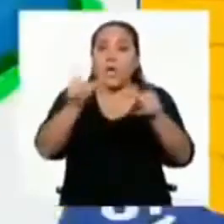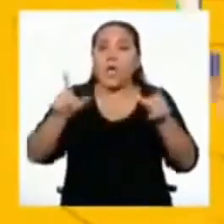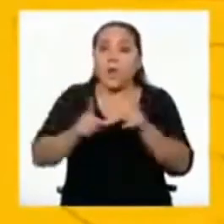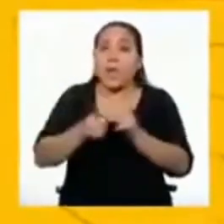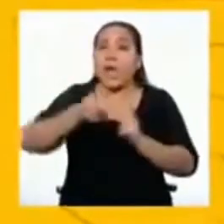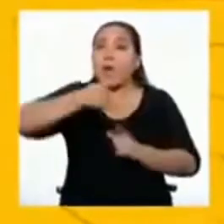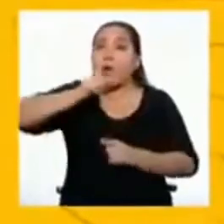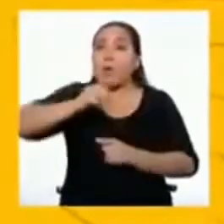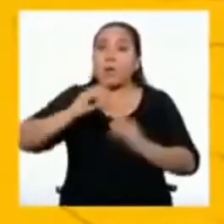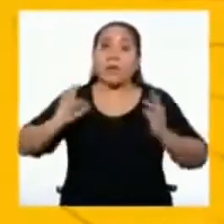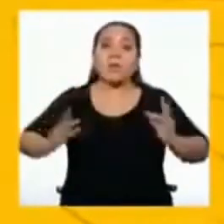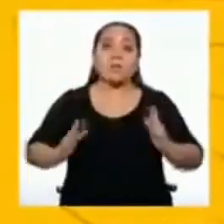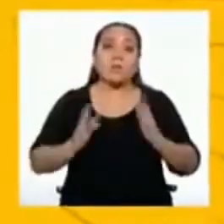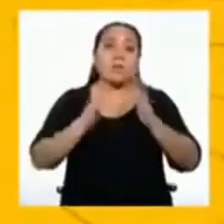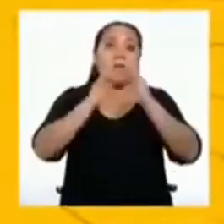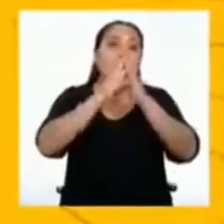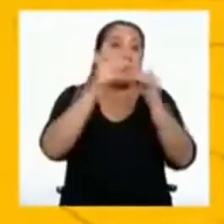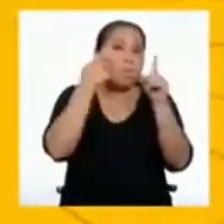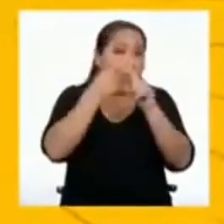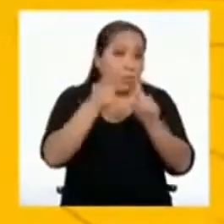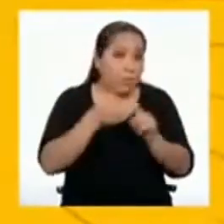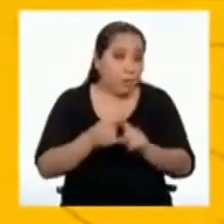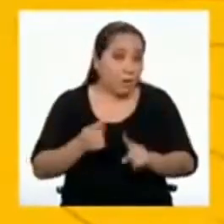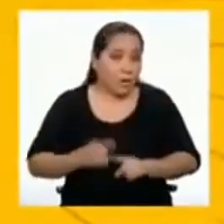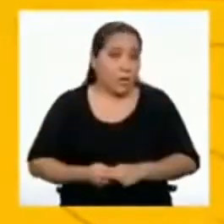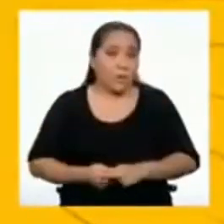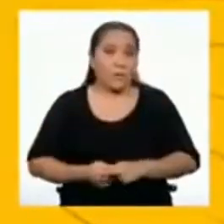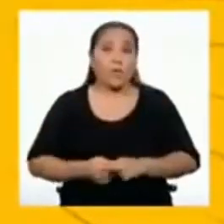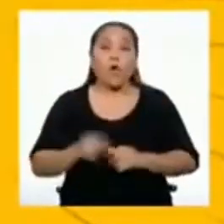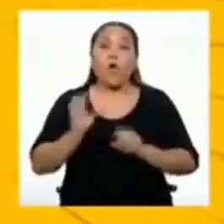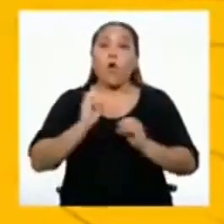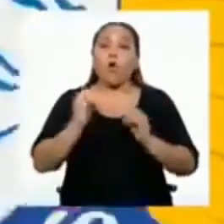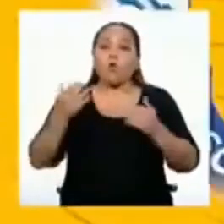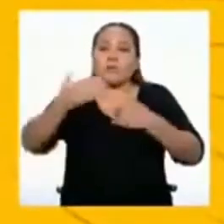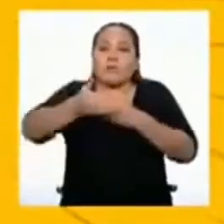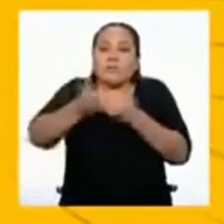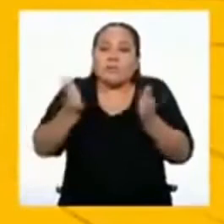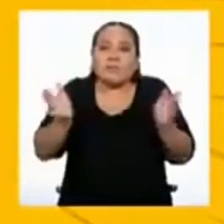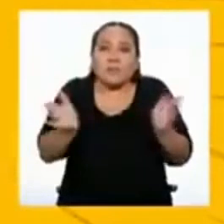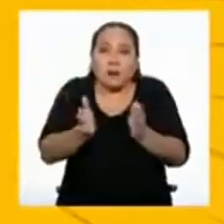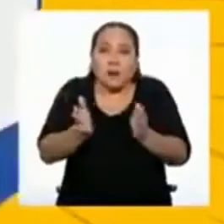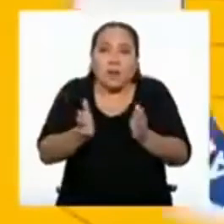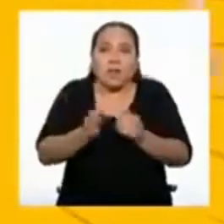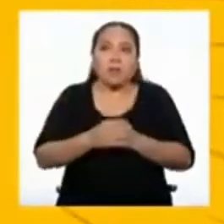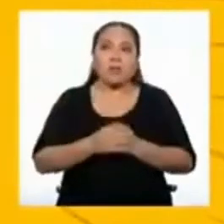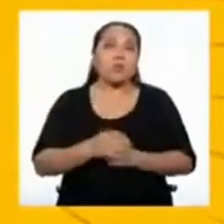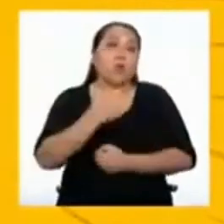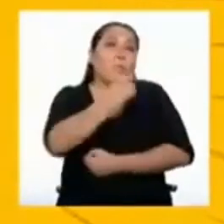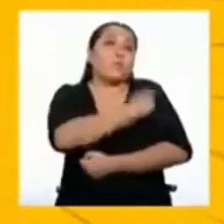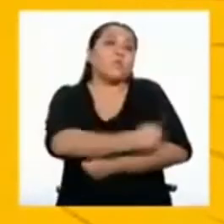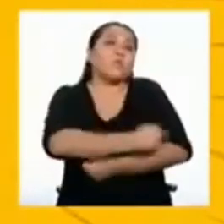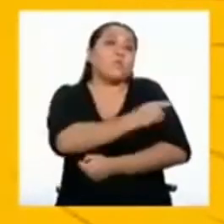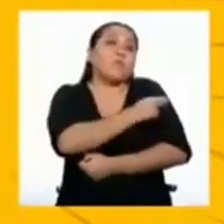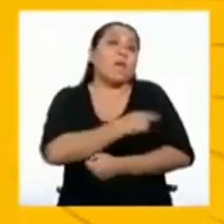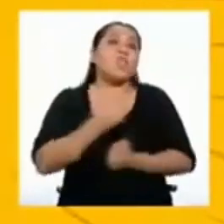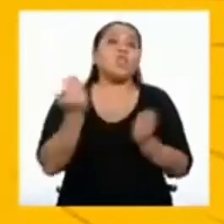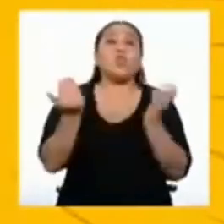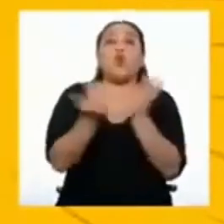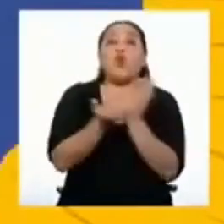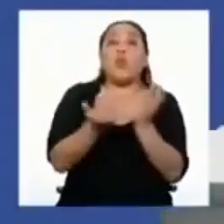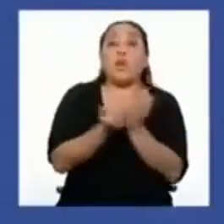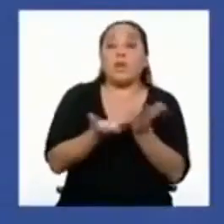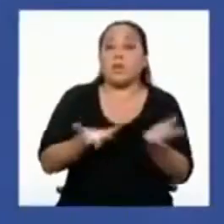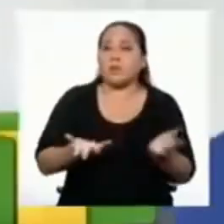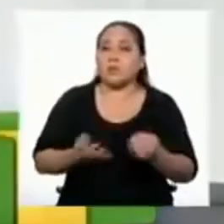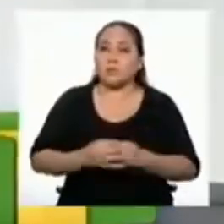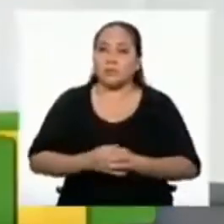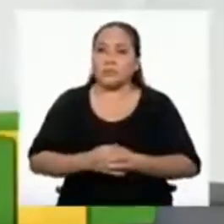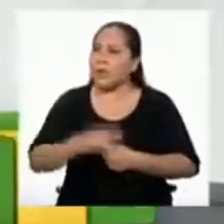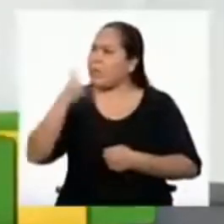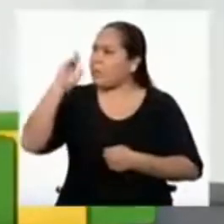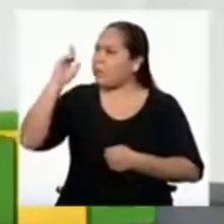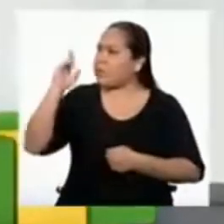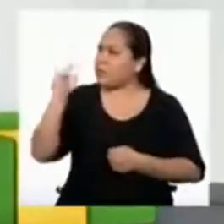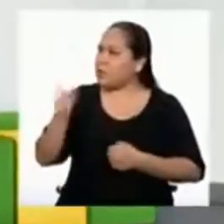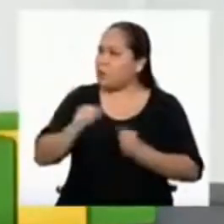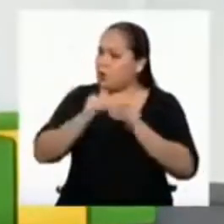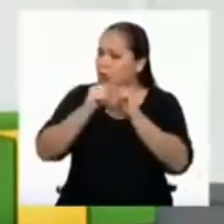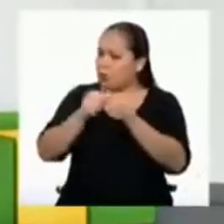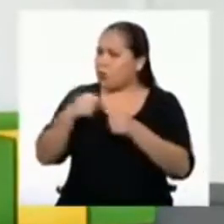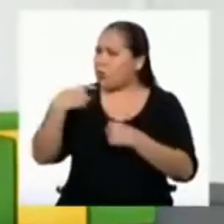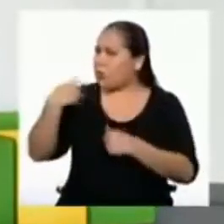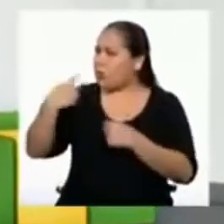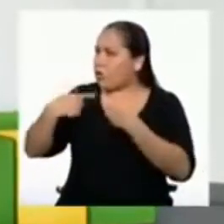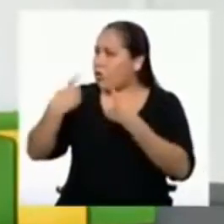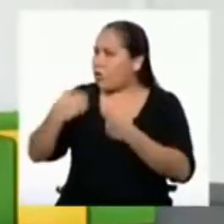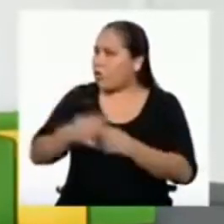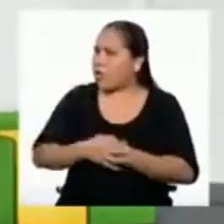lagunas, cerros, etc. O cerrados como hospitales e instituciones educativas. Profesor, síganos